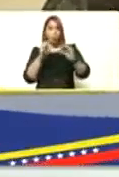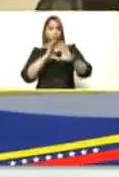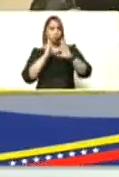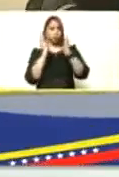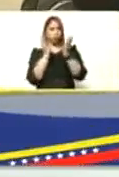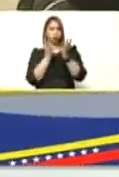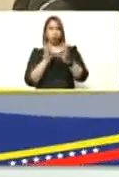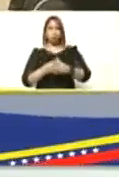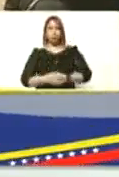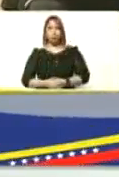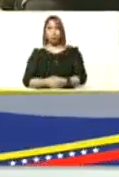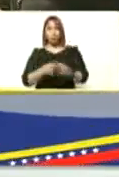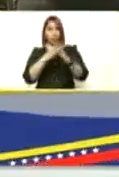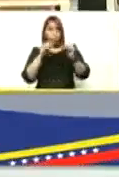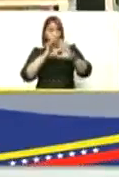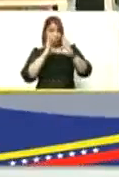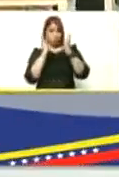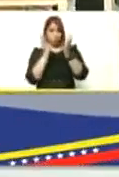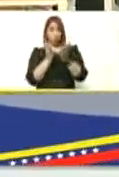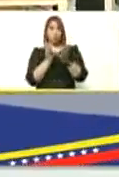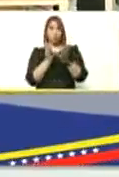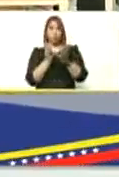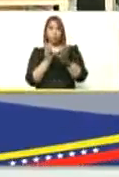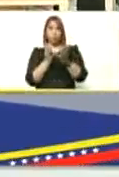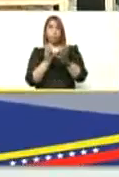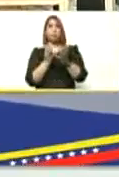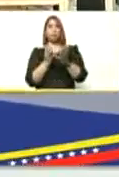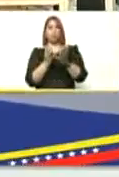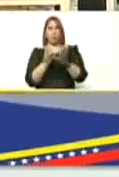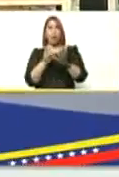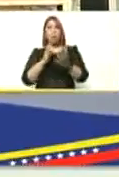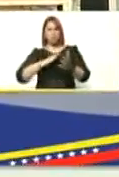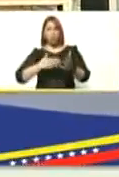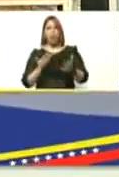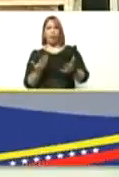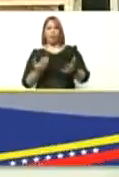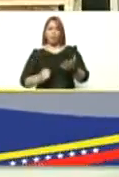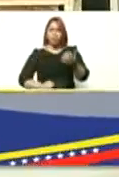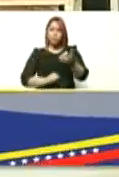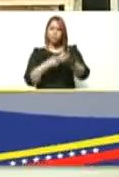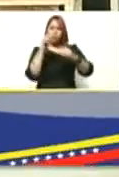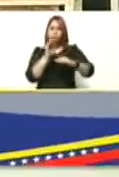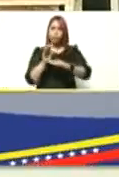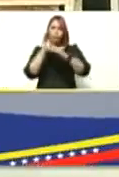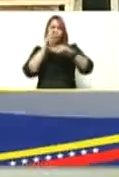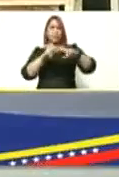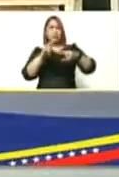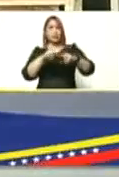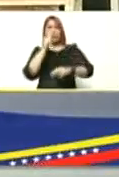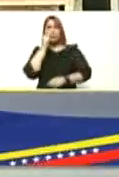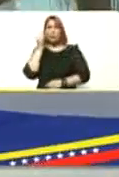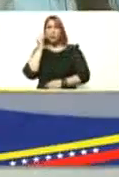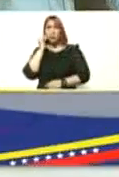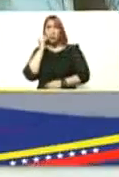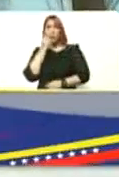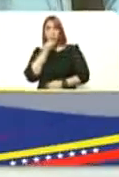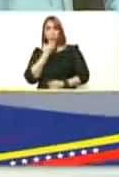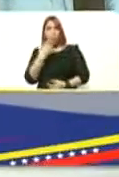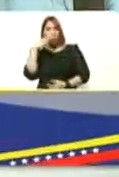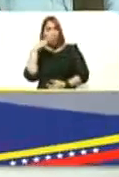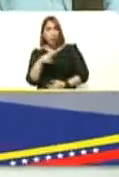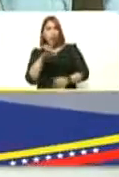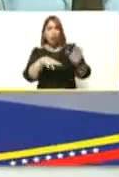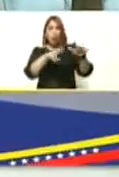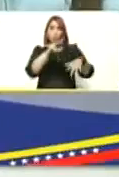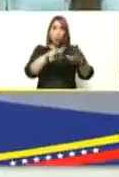todo el mundo es pro vacuna para proteger esos muchachos que vemos ahí que tienen 12